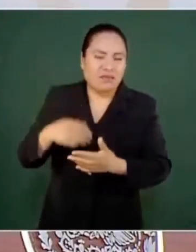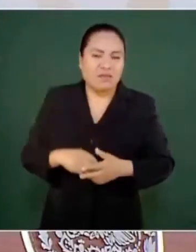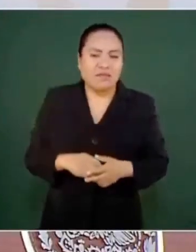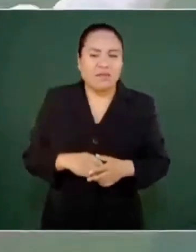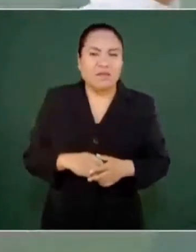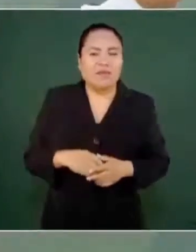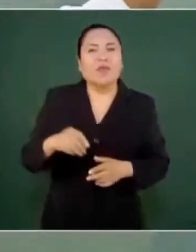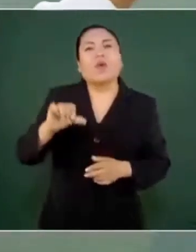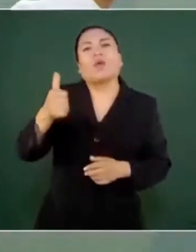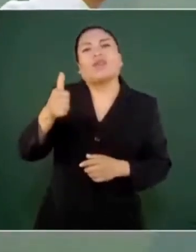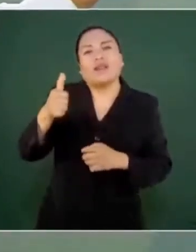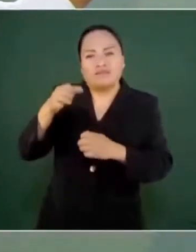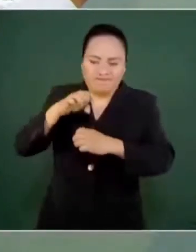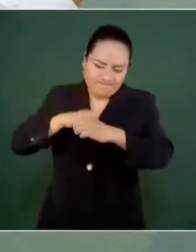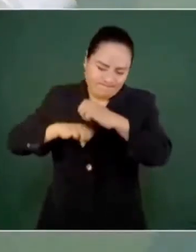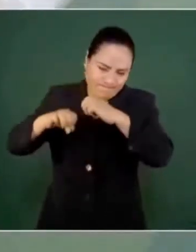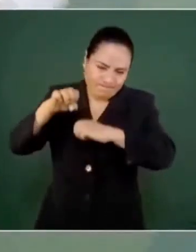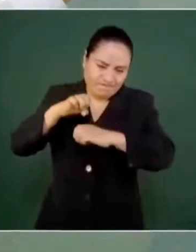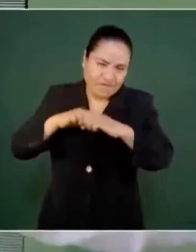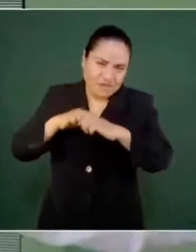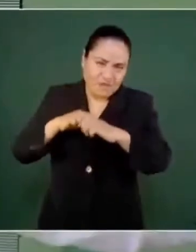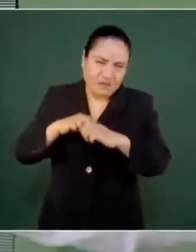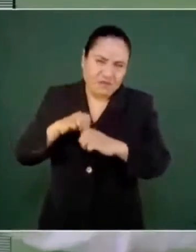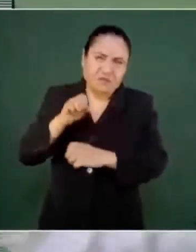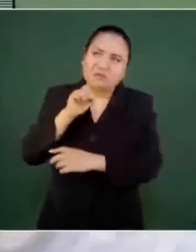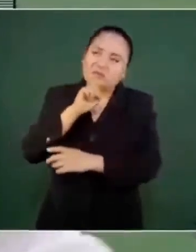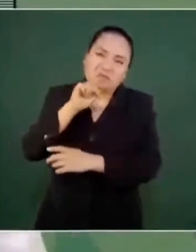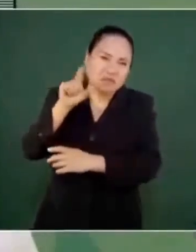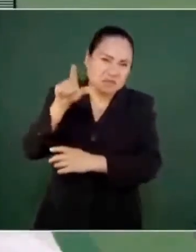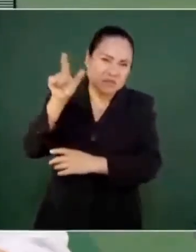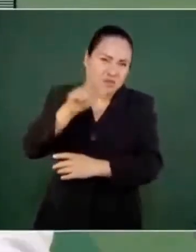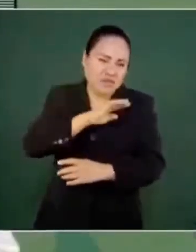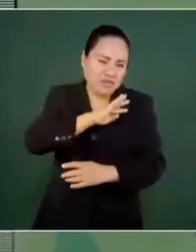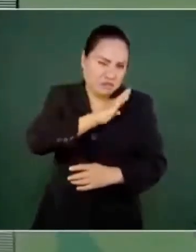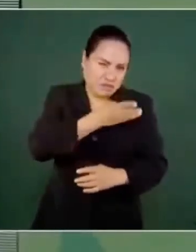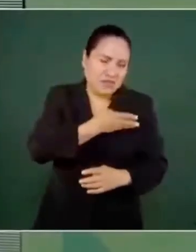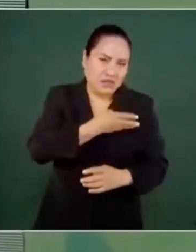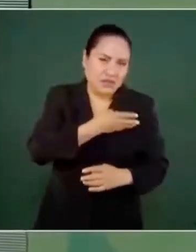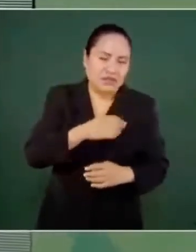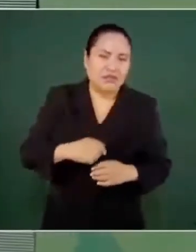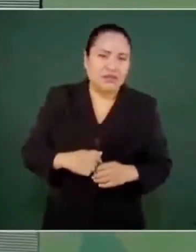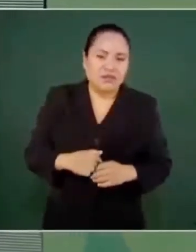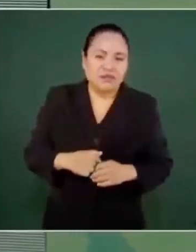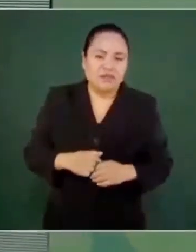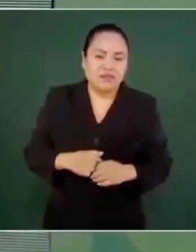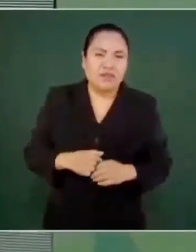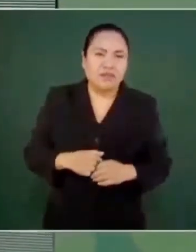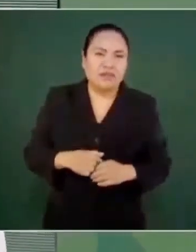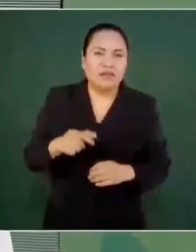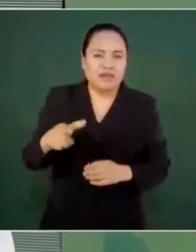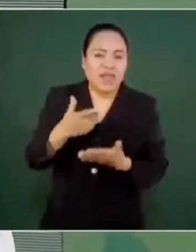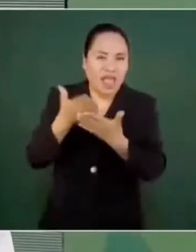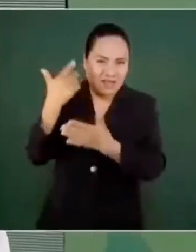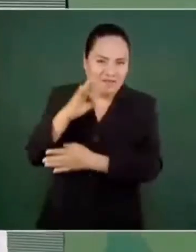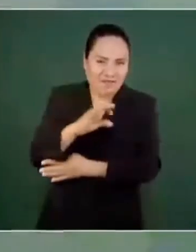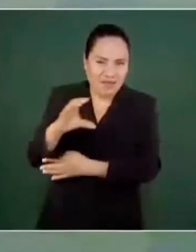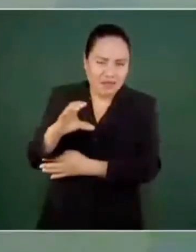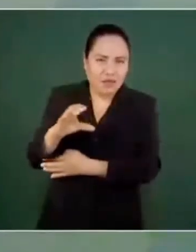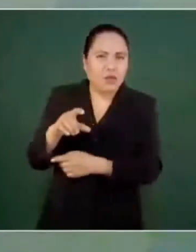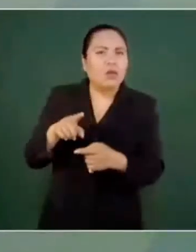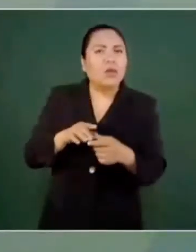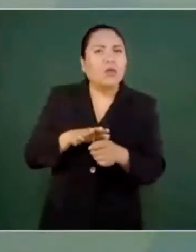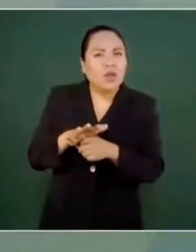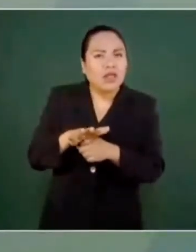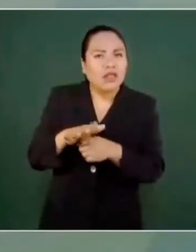Otra empresa así también preferida, española de Calderón, Iberdrola,